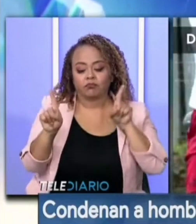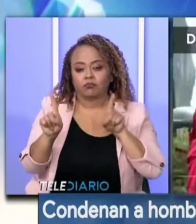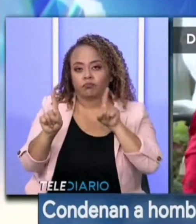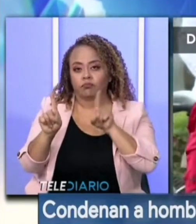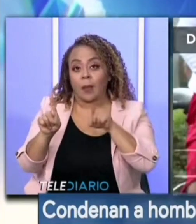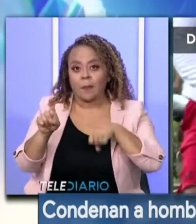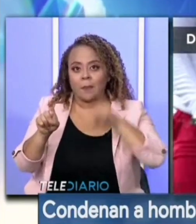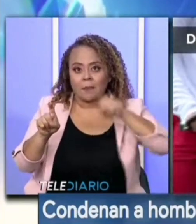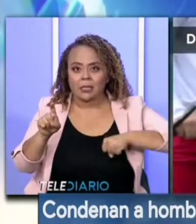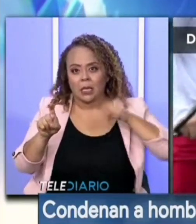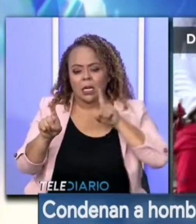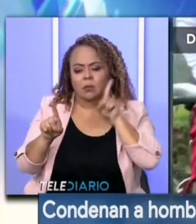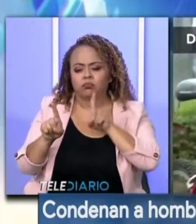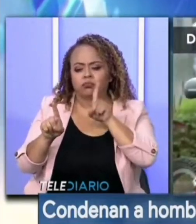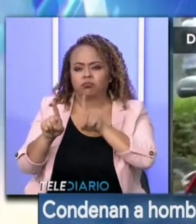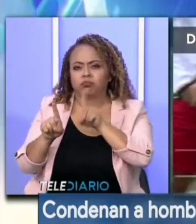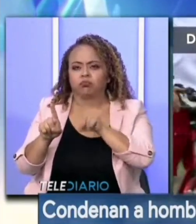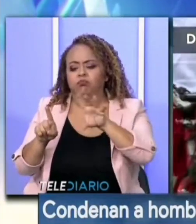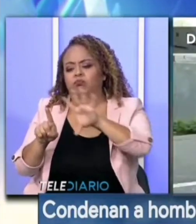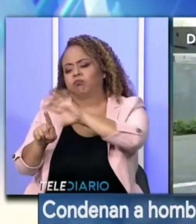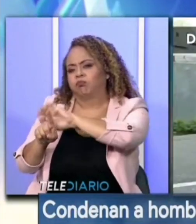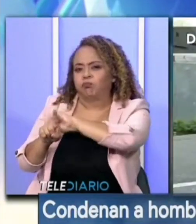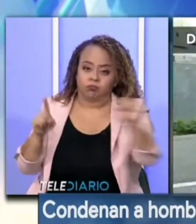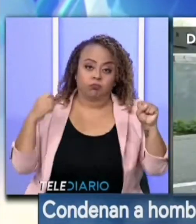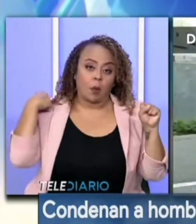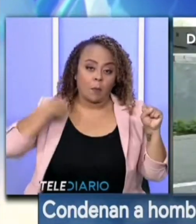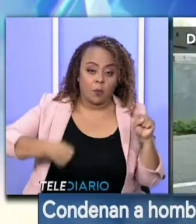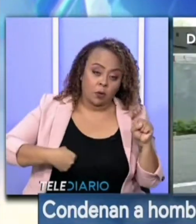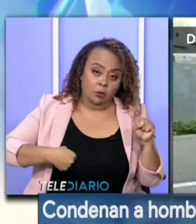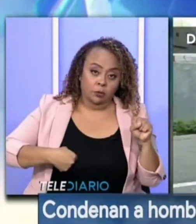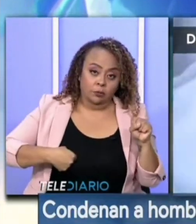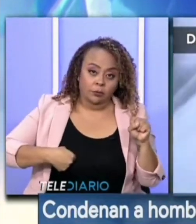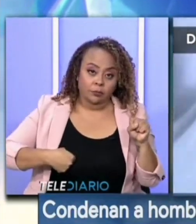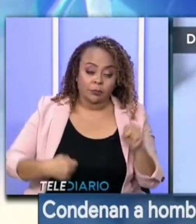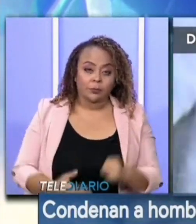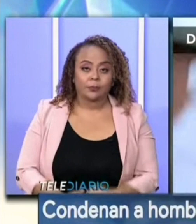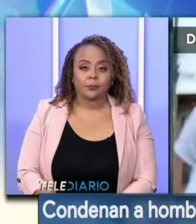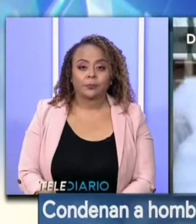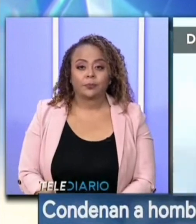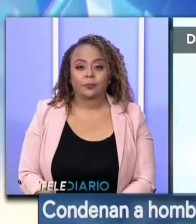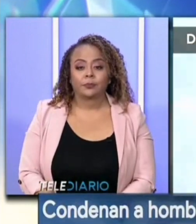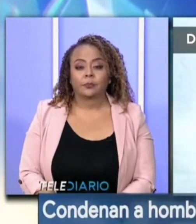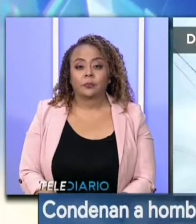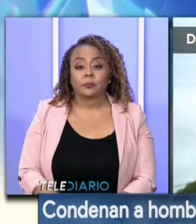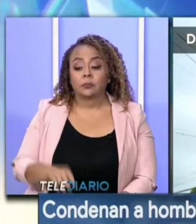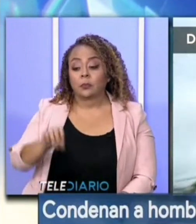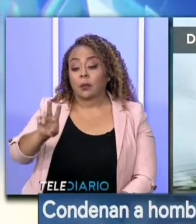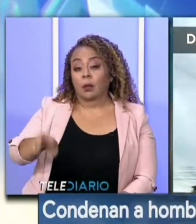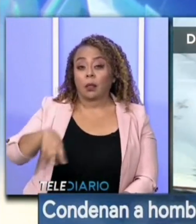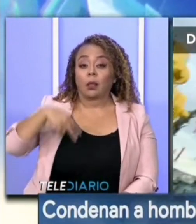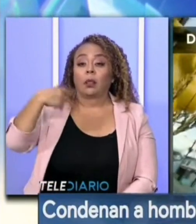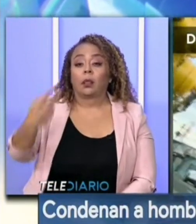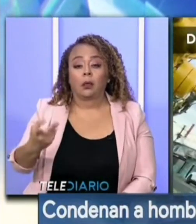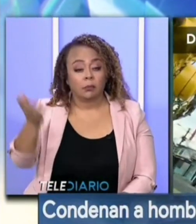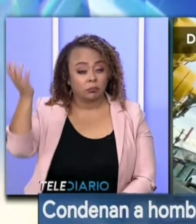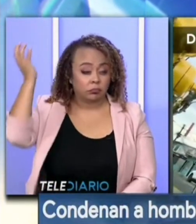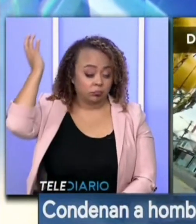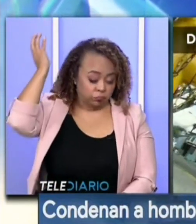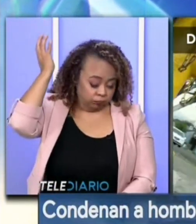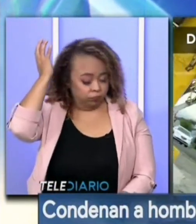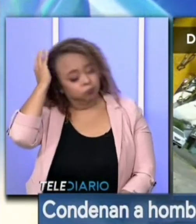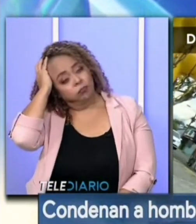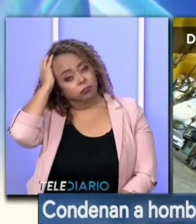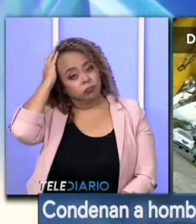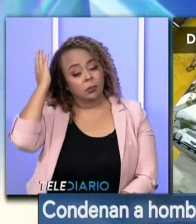una bicicleta a una alta velocidad y le arrebató el bolso negro que llevaba. Don Simón cayó al suelo, se golpeó la cabeza